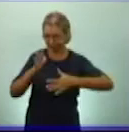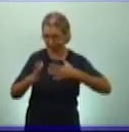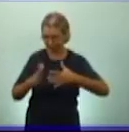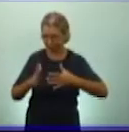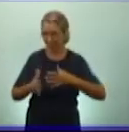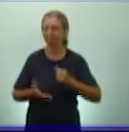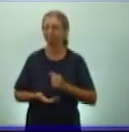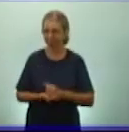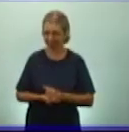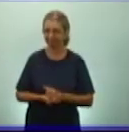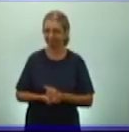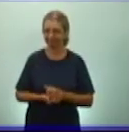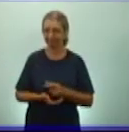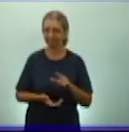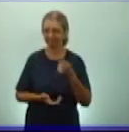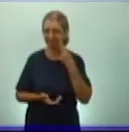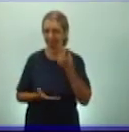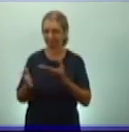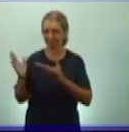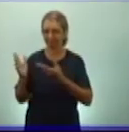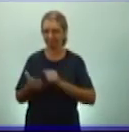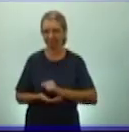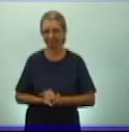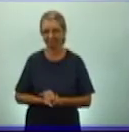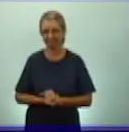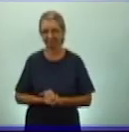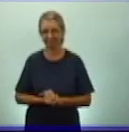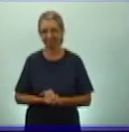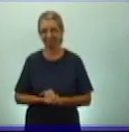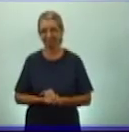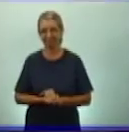que van a encontrar los incas al asentarse en esos territorios.